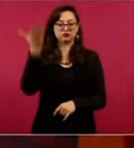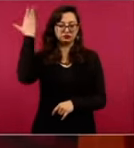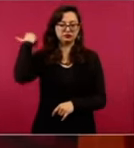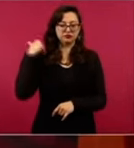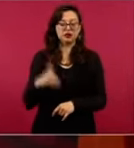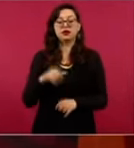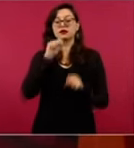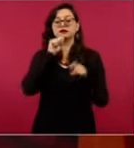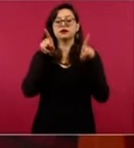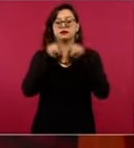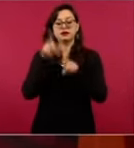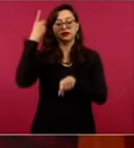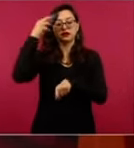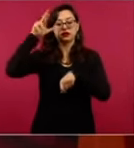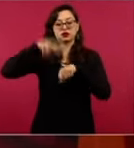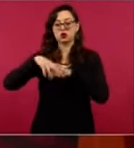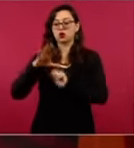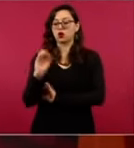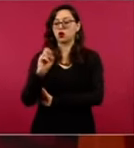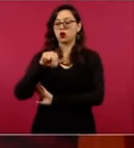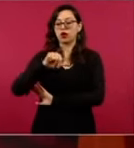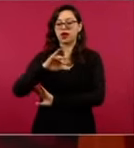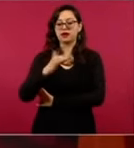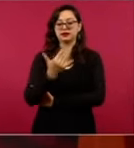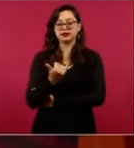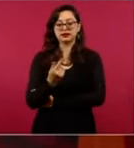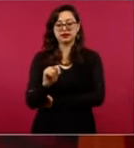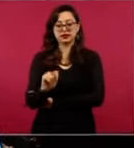Conacyt. Adelante.